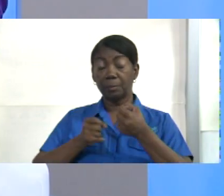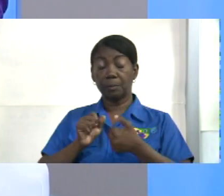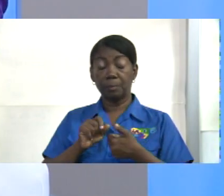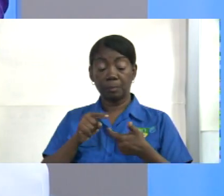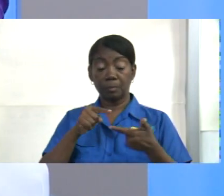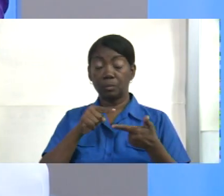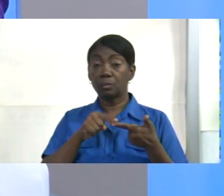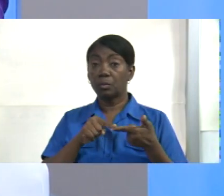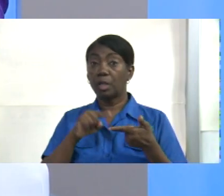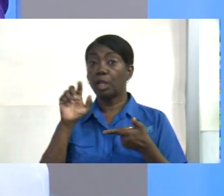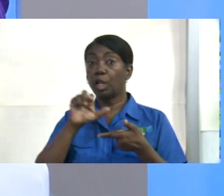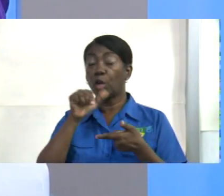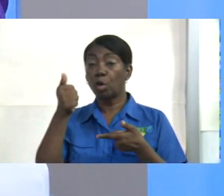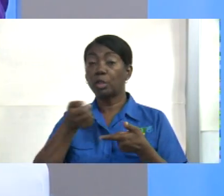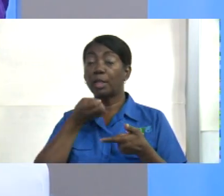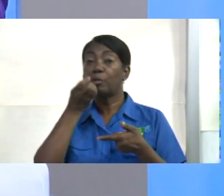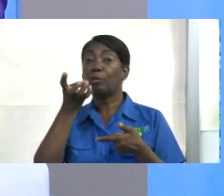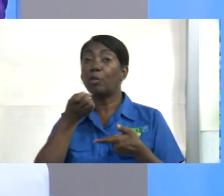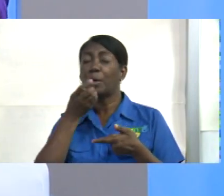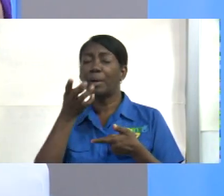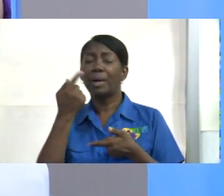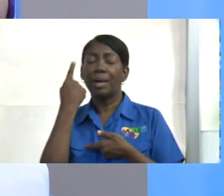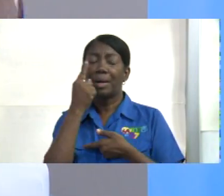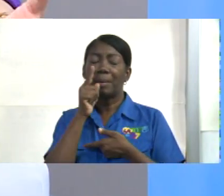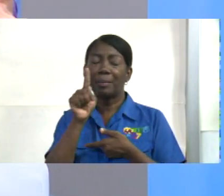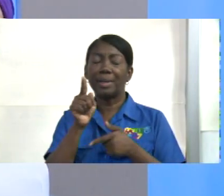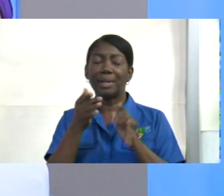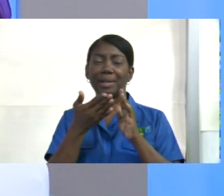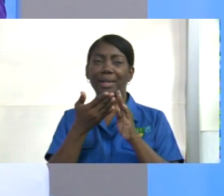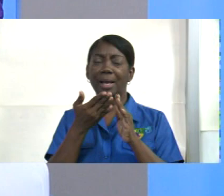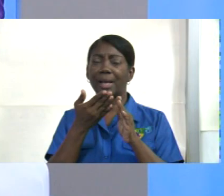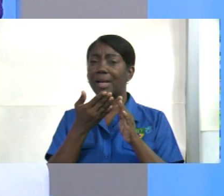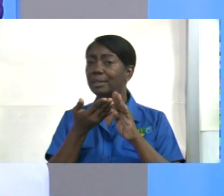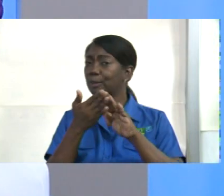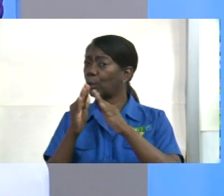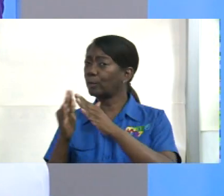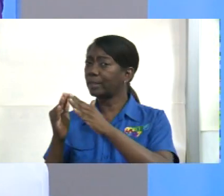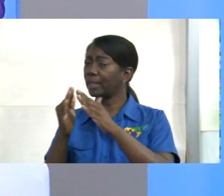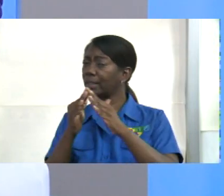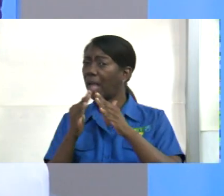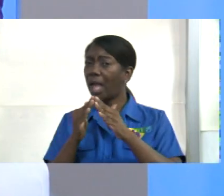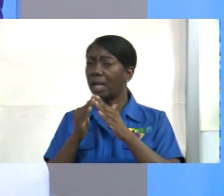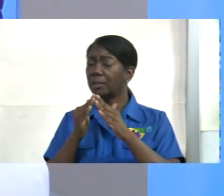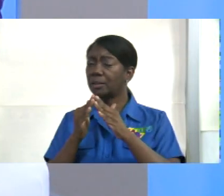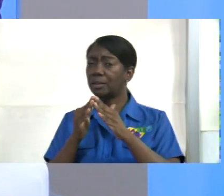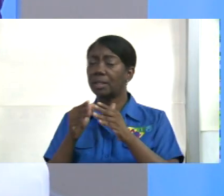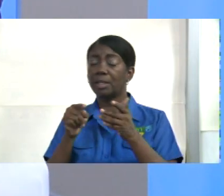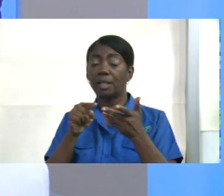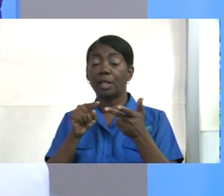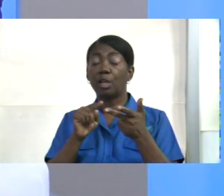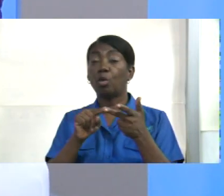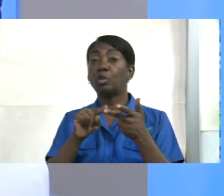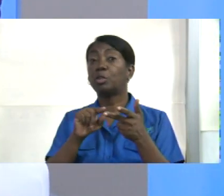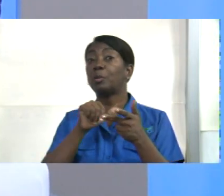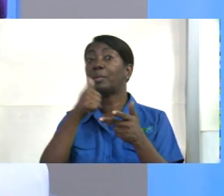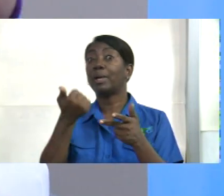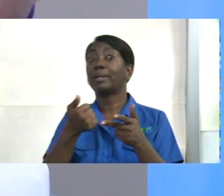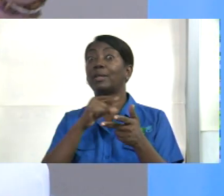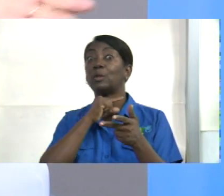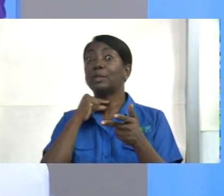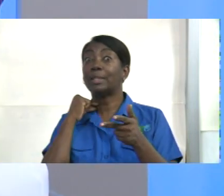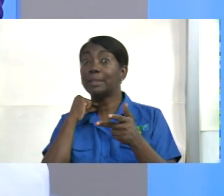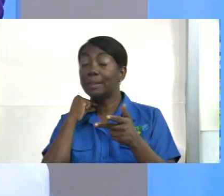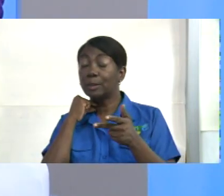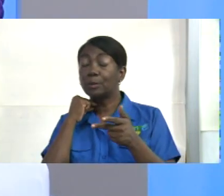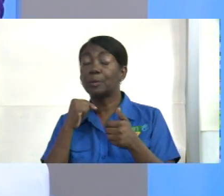otro otro mensaje para la sociedad en general y otro mensaje para el clero a ver